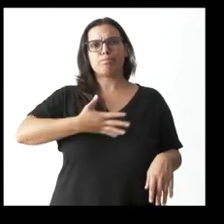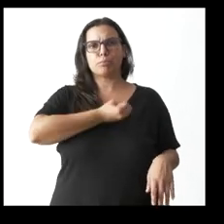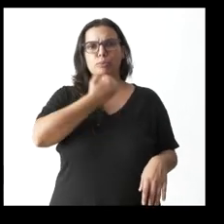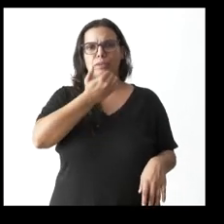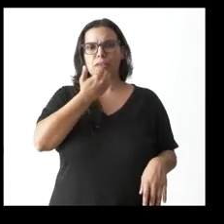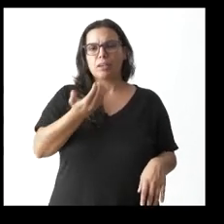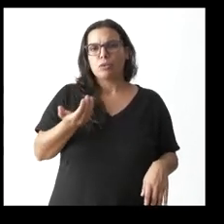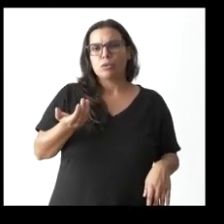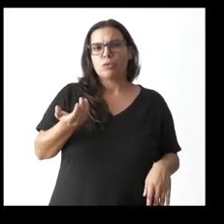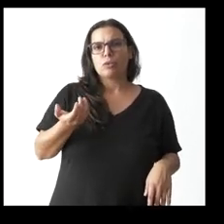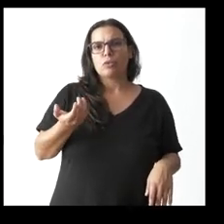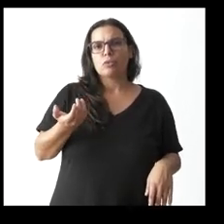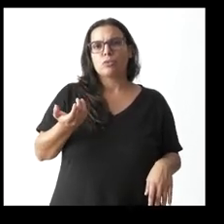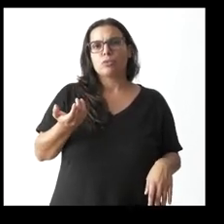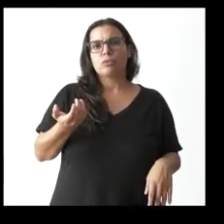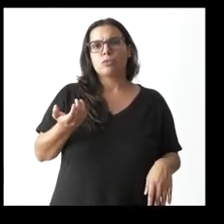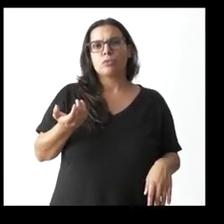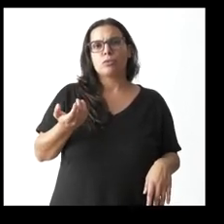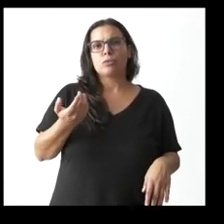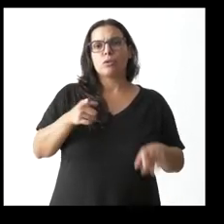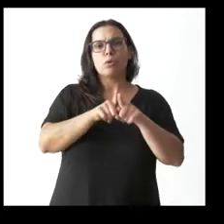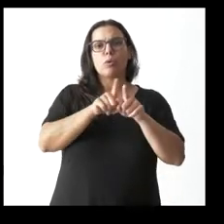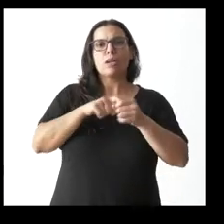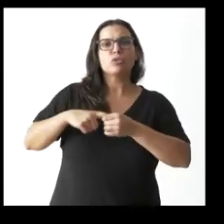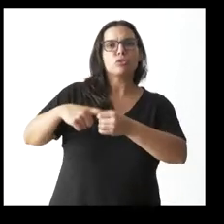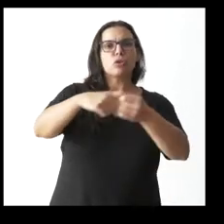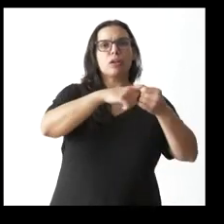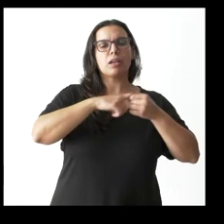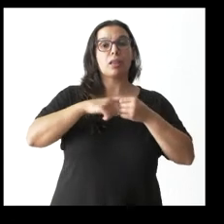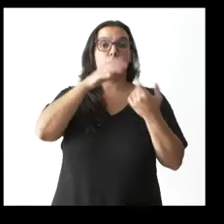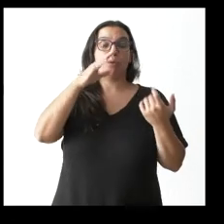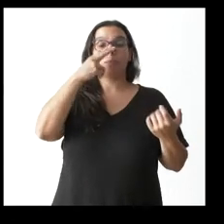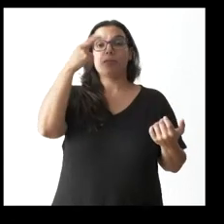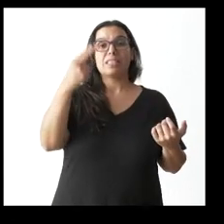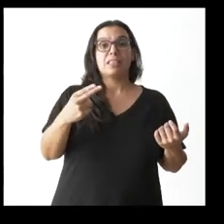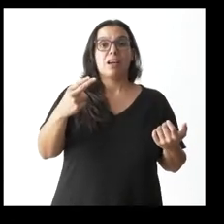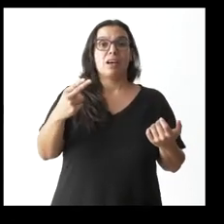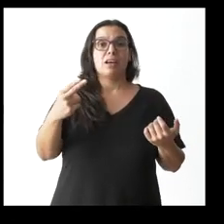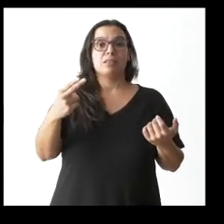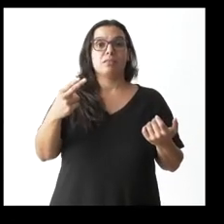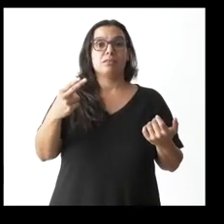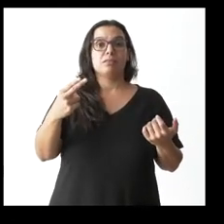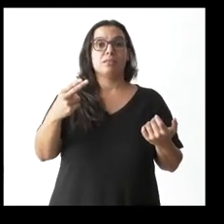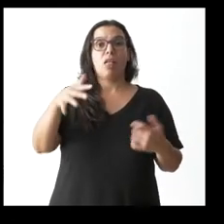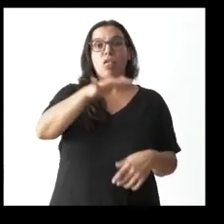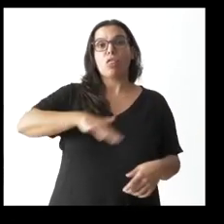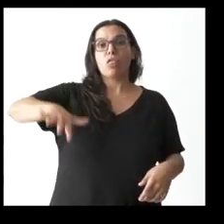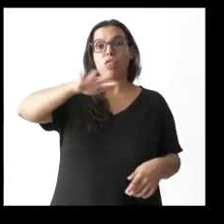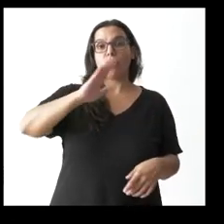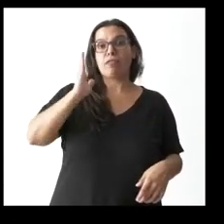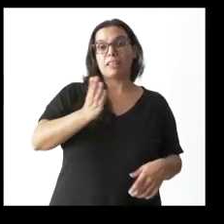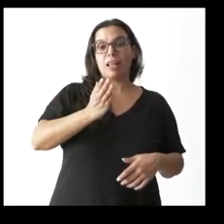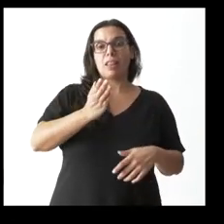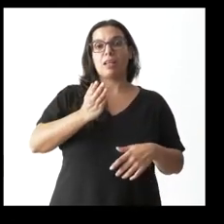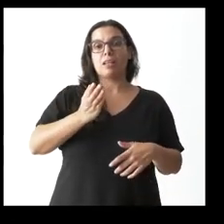extensivo la solidaridad de la Junta de Castilla y León con una visita a la zona a la zona quemada se